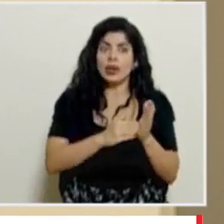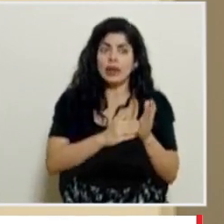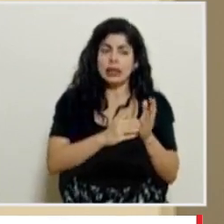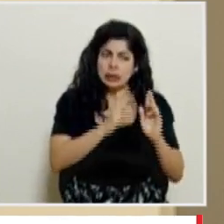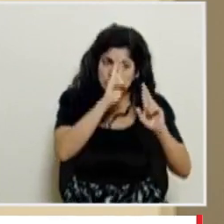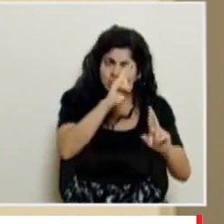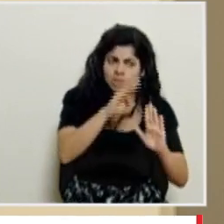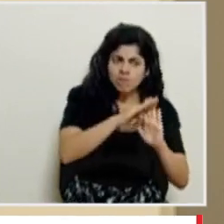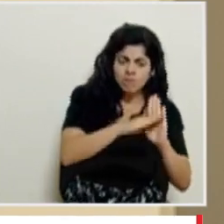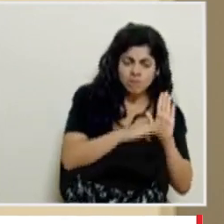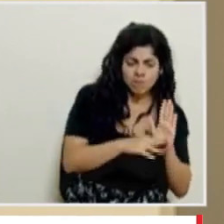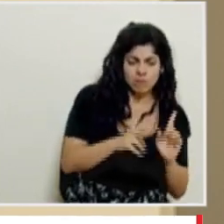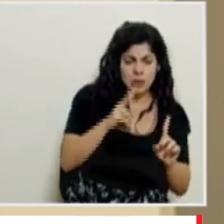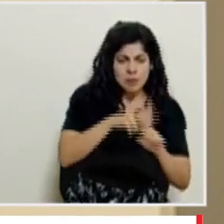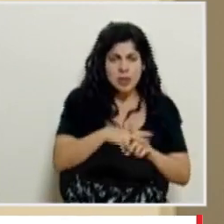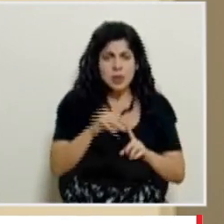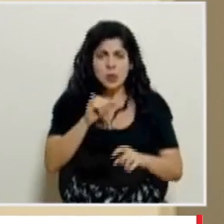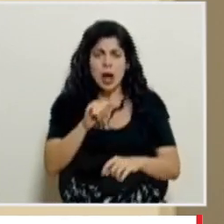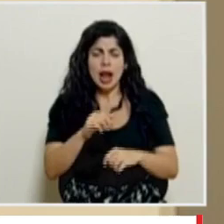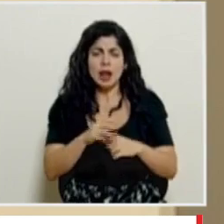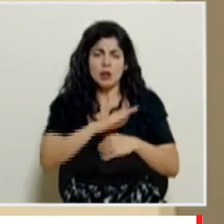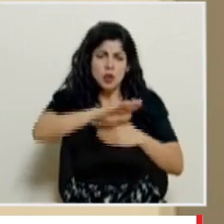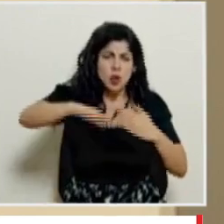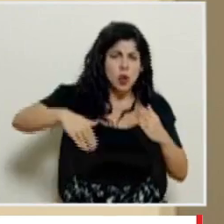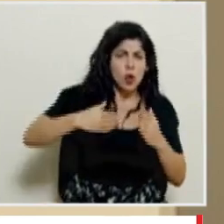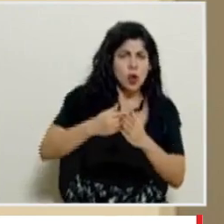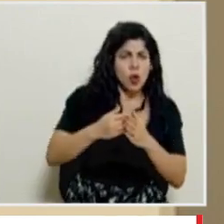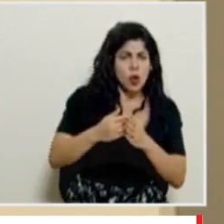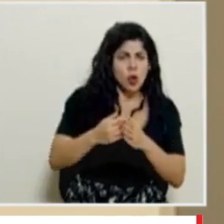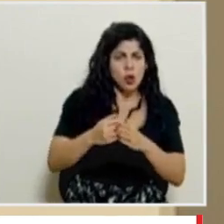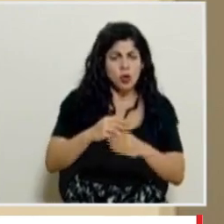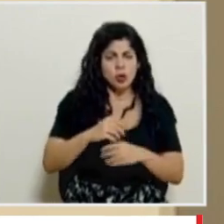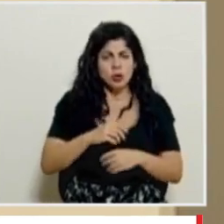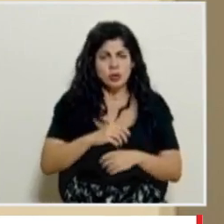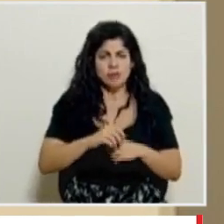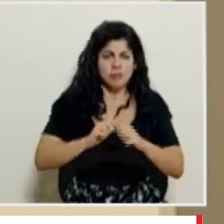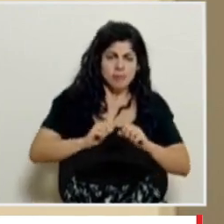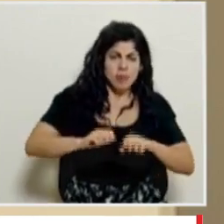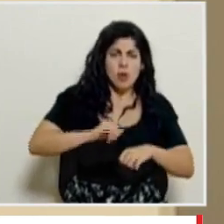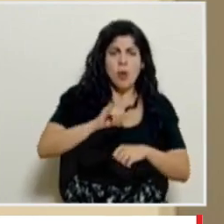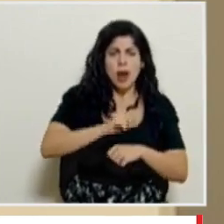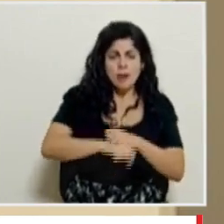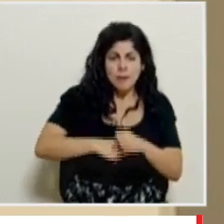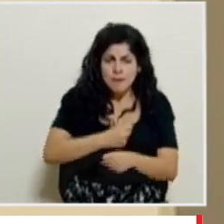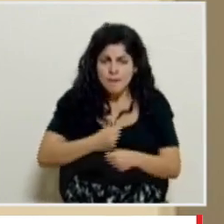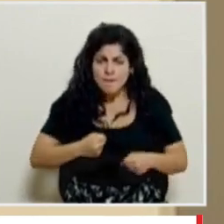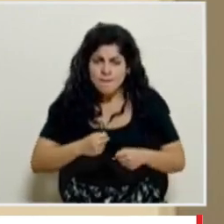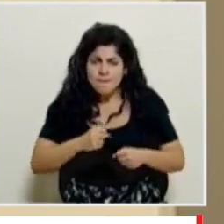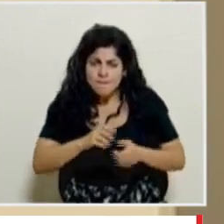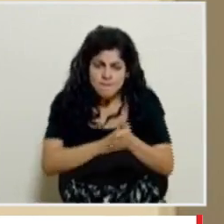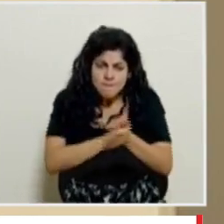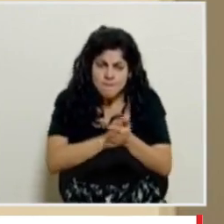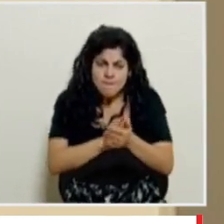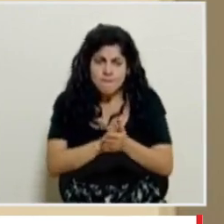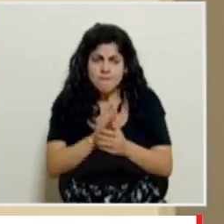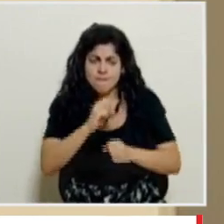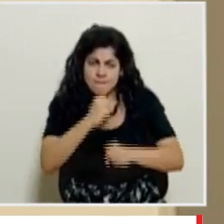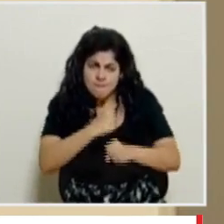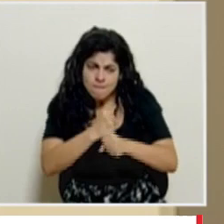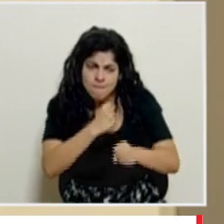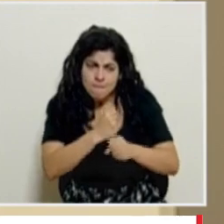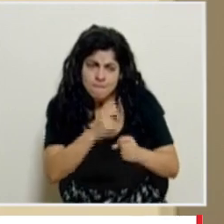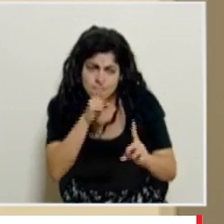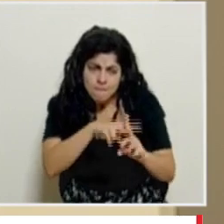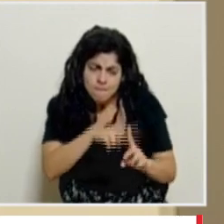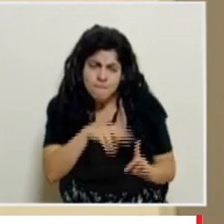protocolos si nos amarramos verdaderamente todos la faja los pantalones las enaguas y vamos a buscar que se